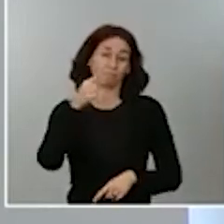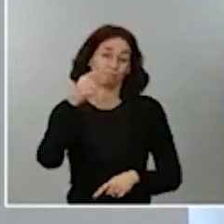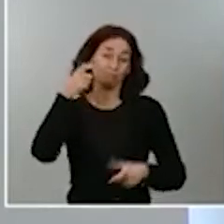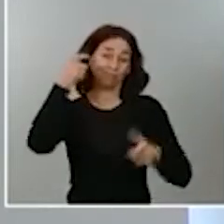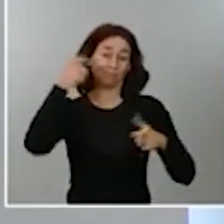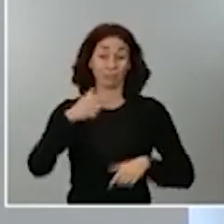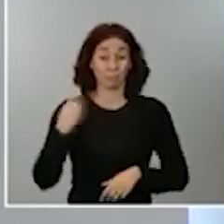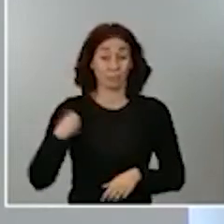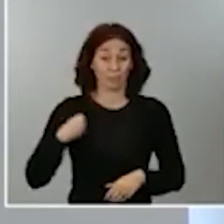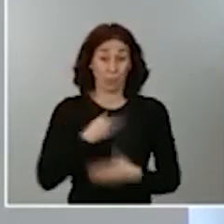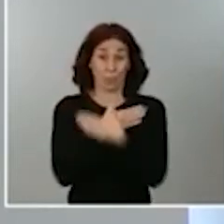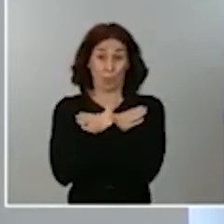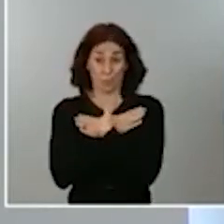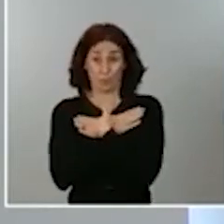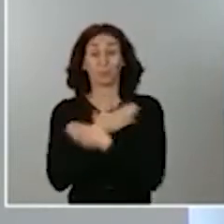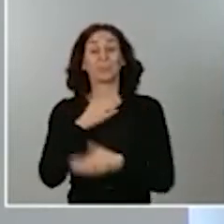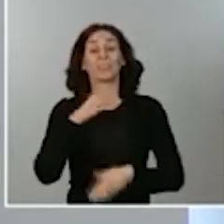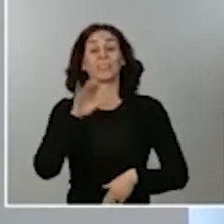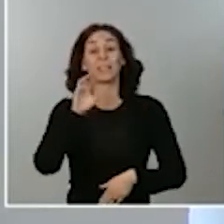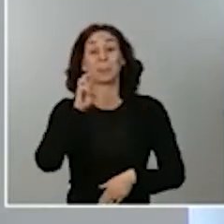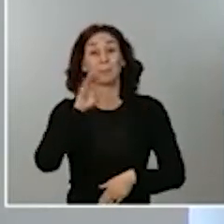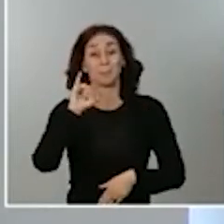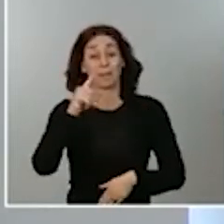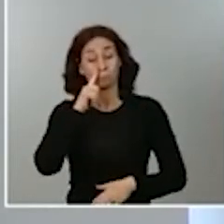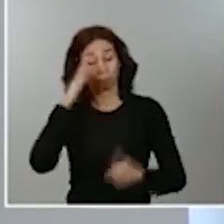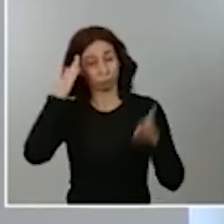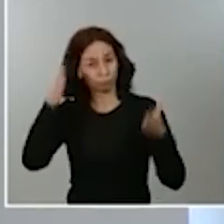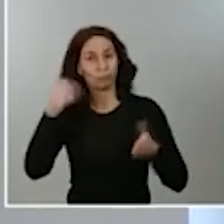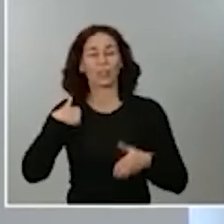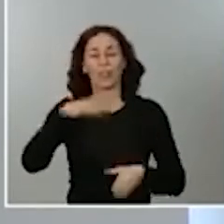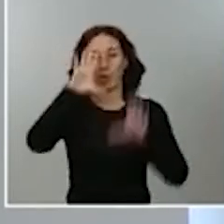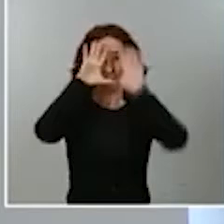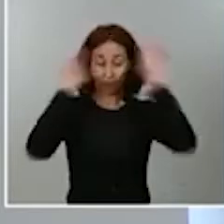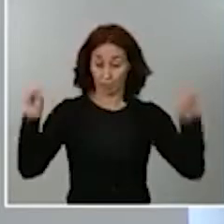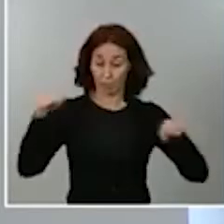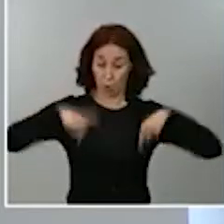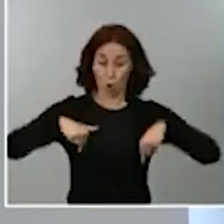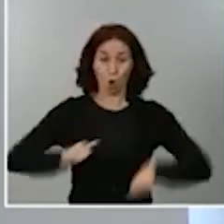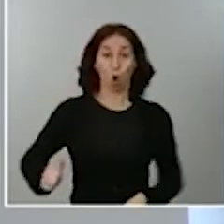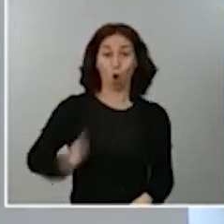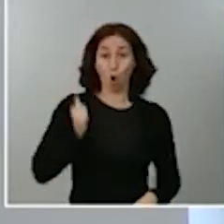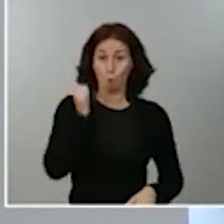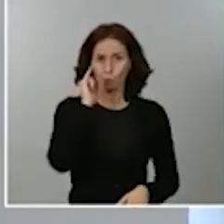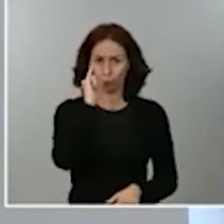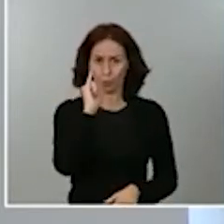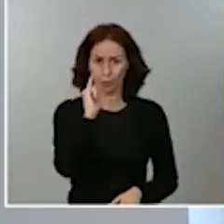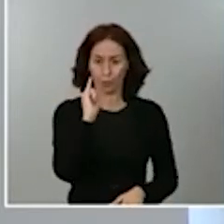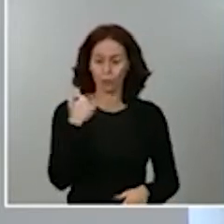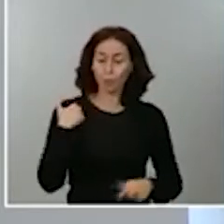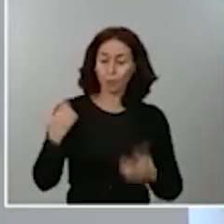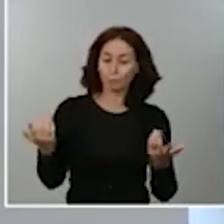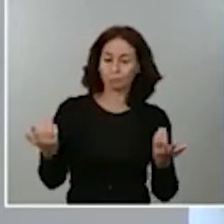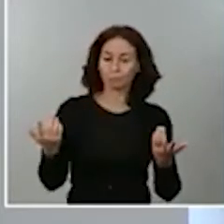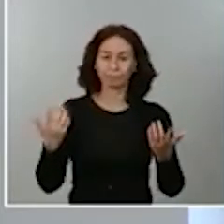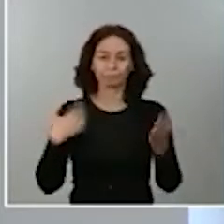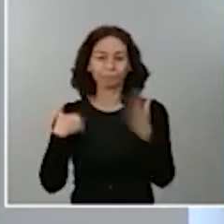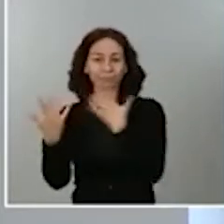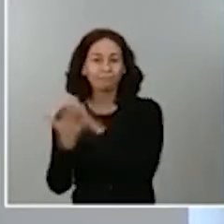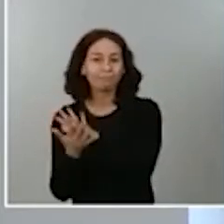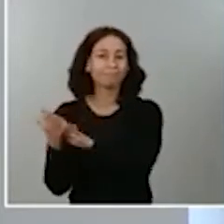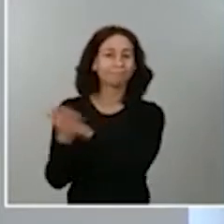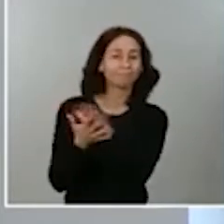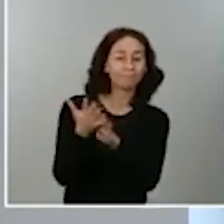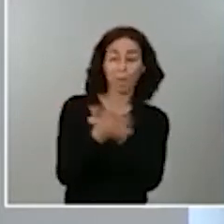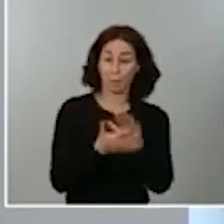hombres de la Guardia Civil. Y hoy he tenido la oportunidad desde la Dirección General de la Guardia Civil de compartir unos momentos, dada la situación